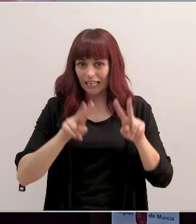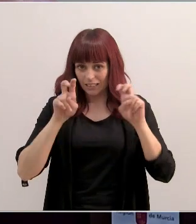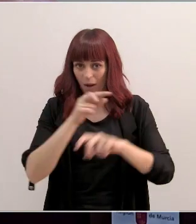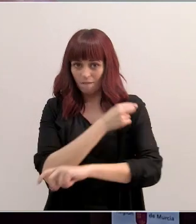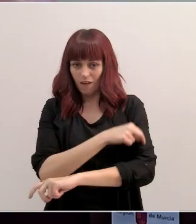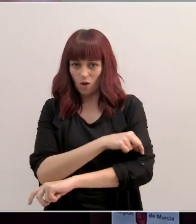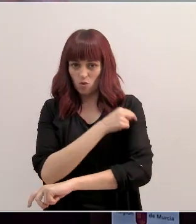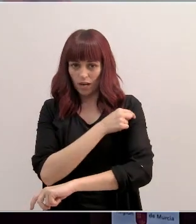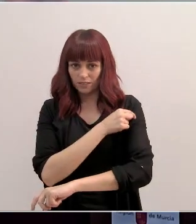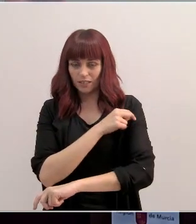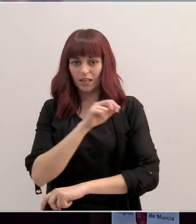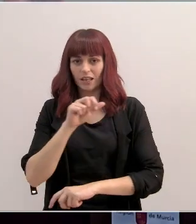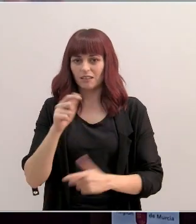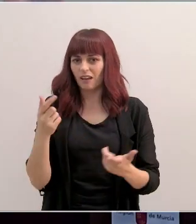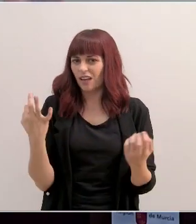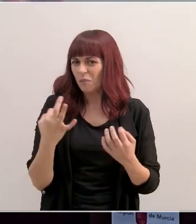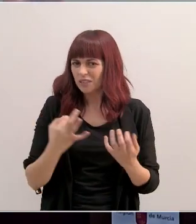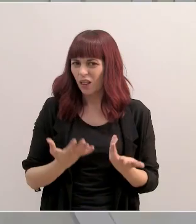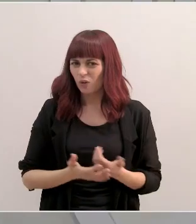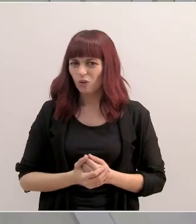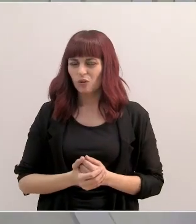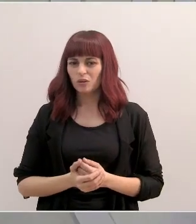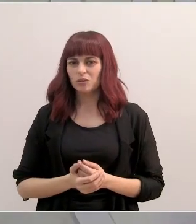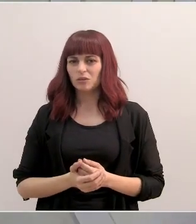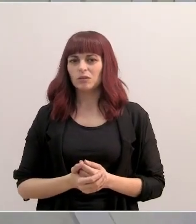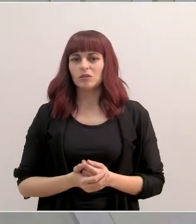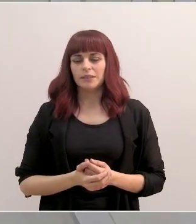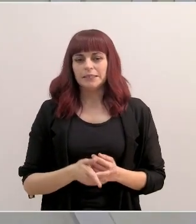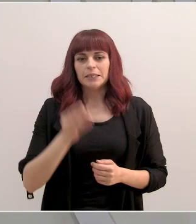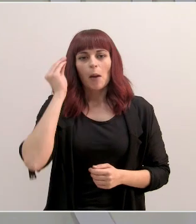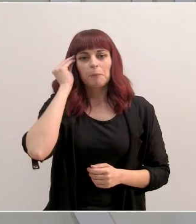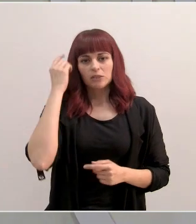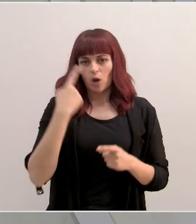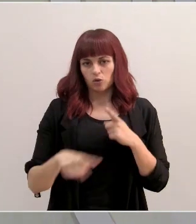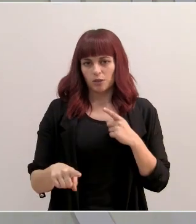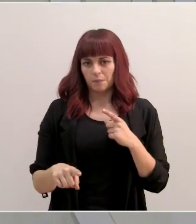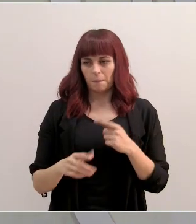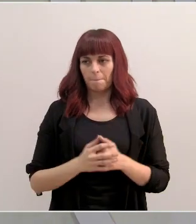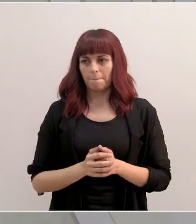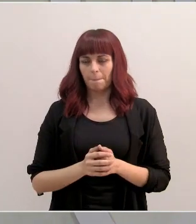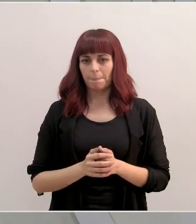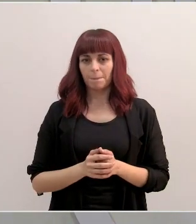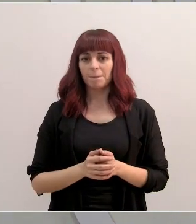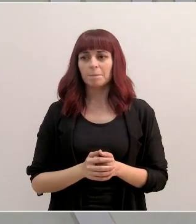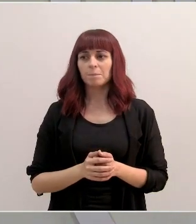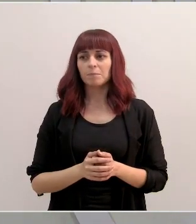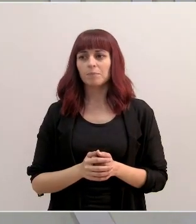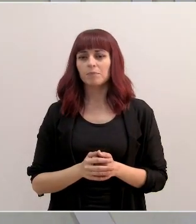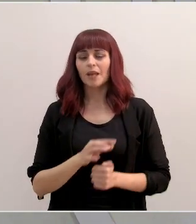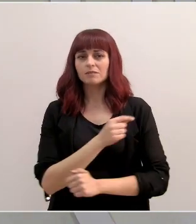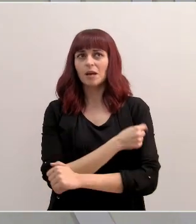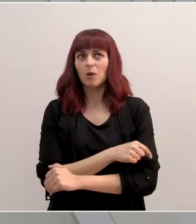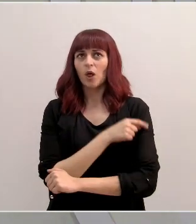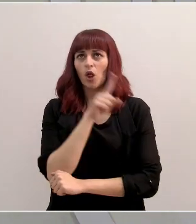vacunaciones de Aspajo Unida. Bueno, piensen en una cosa. Se han vacunado a más de